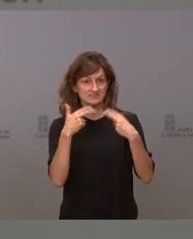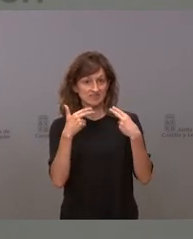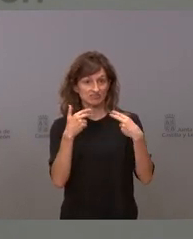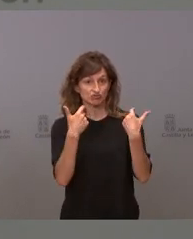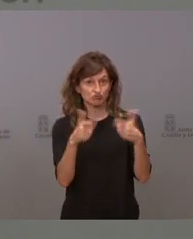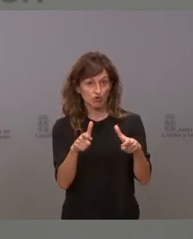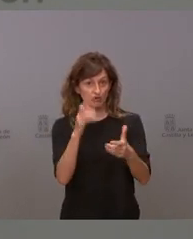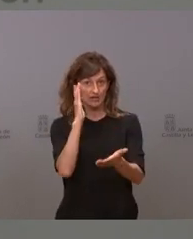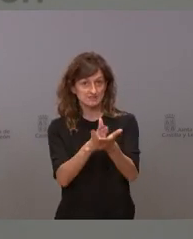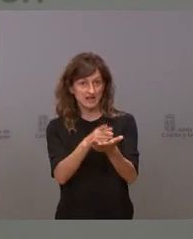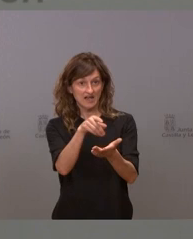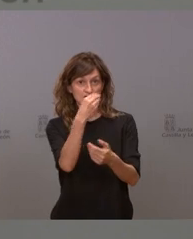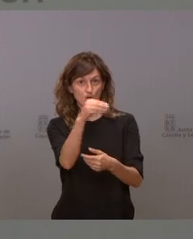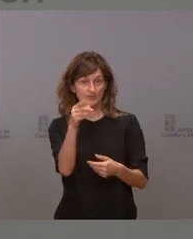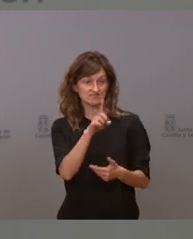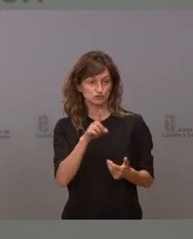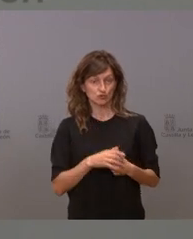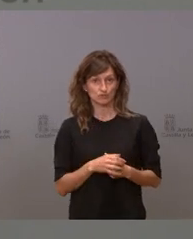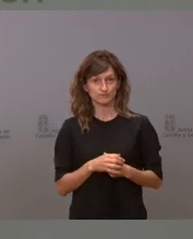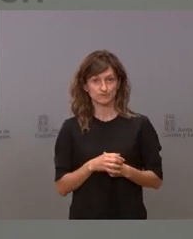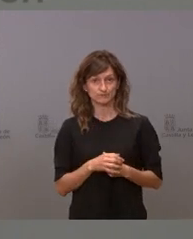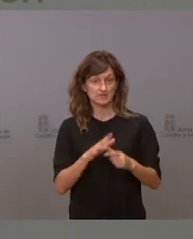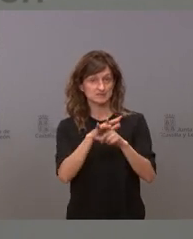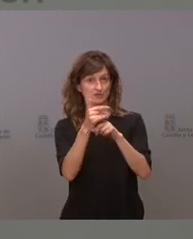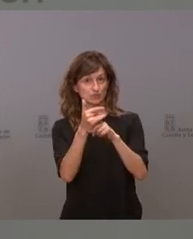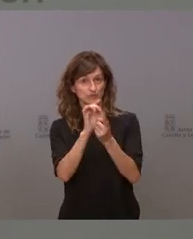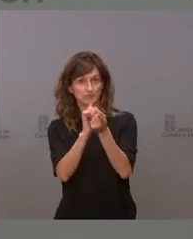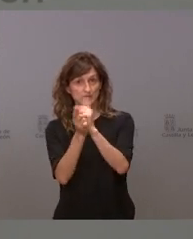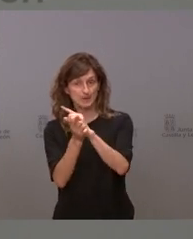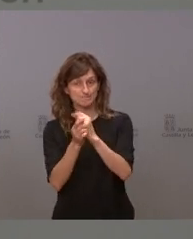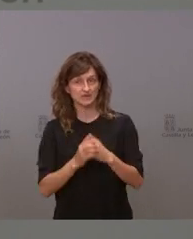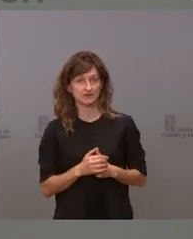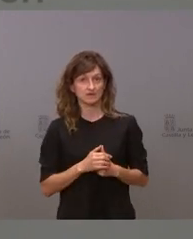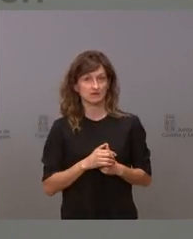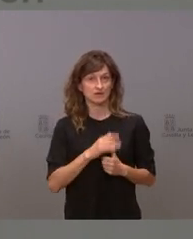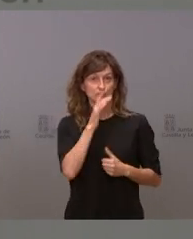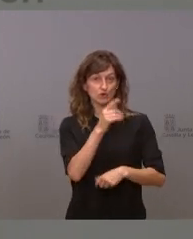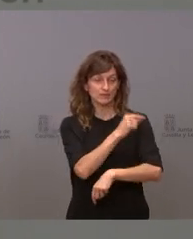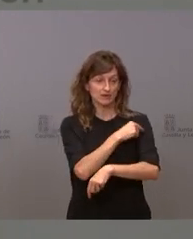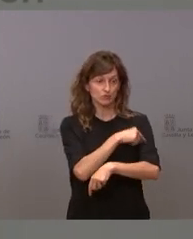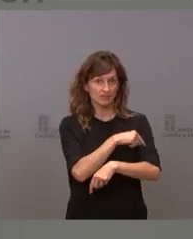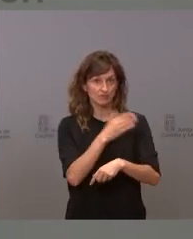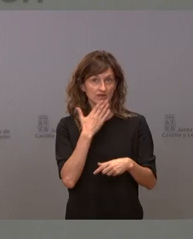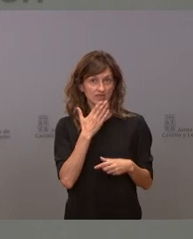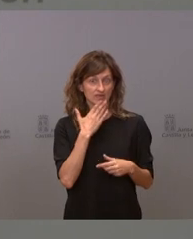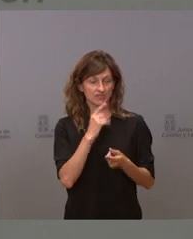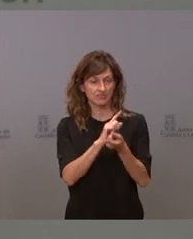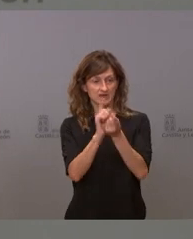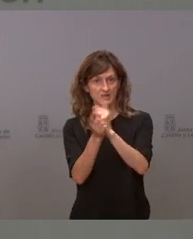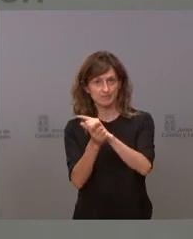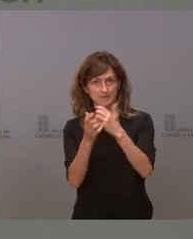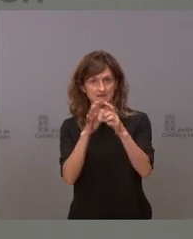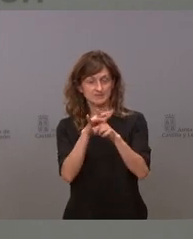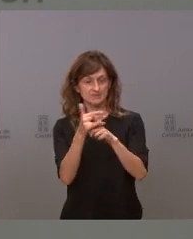están mayoritariamente los jóvenes las circunstancias cambian porque la vacunación ha hecho cambiar el comportamiento y ha hecho cambiar